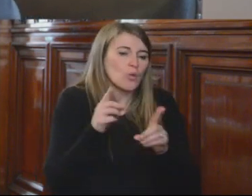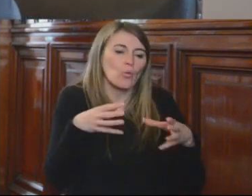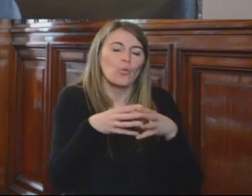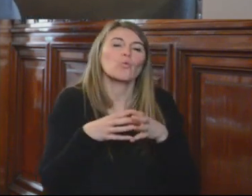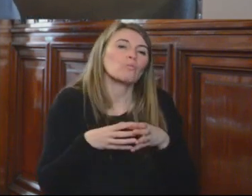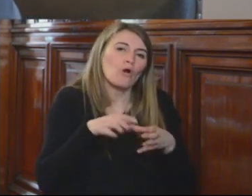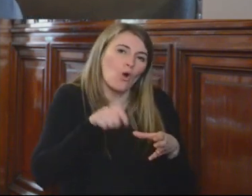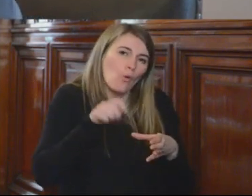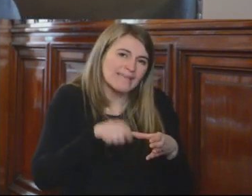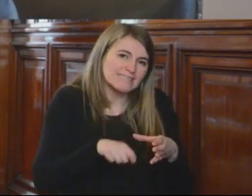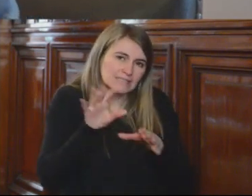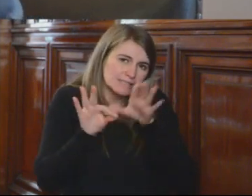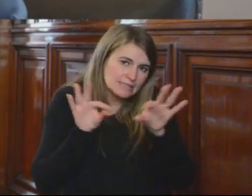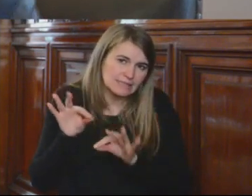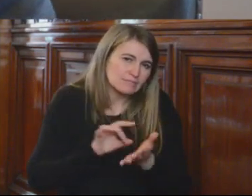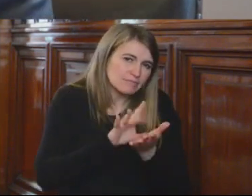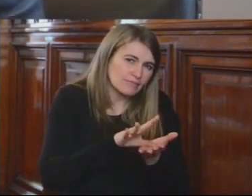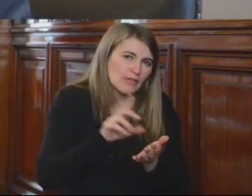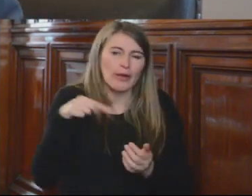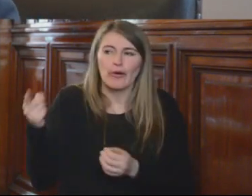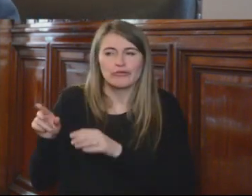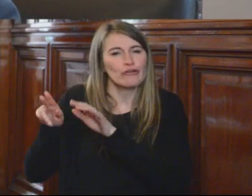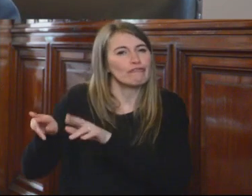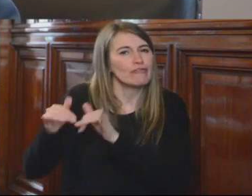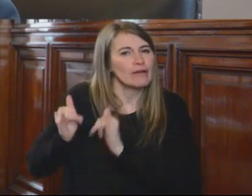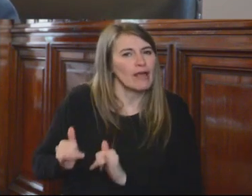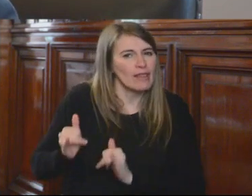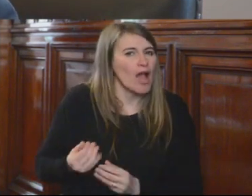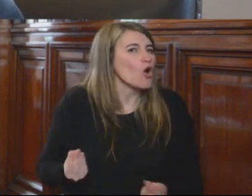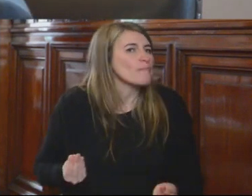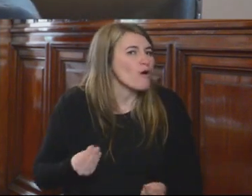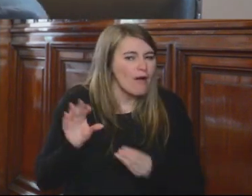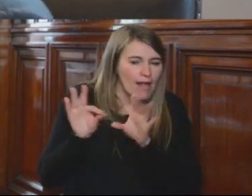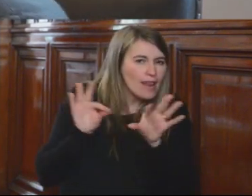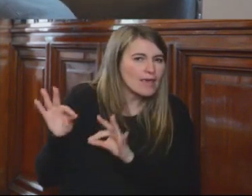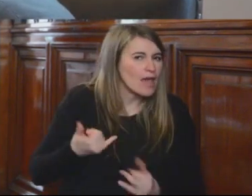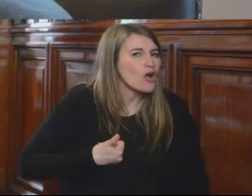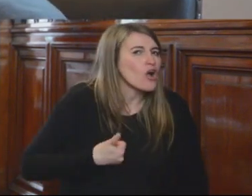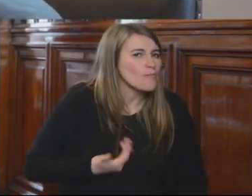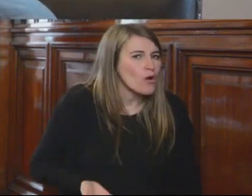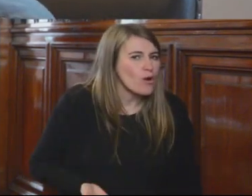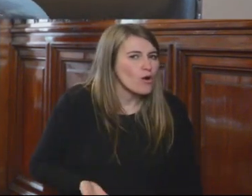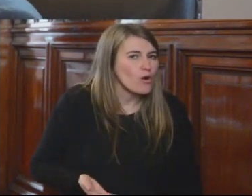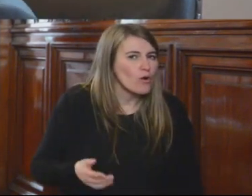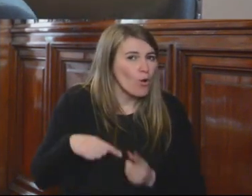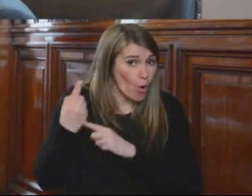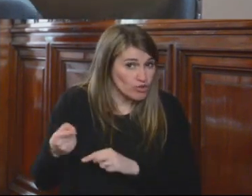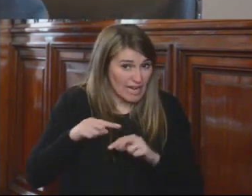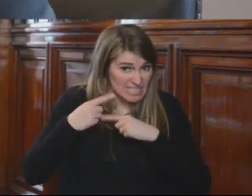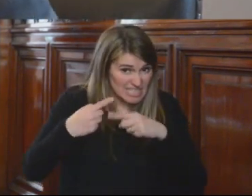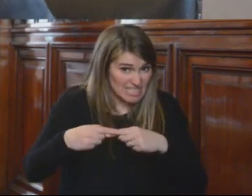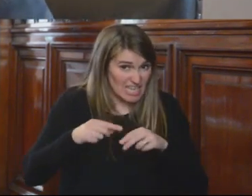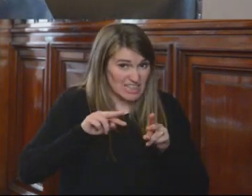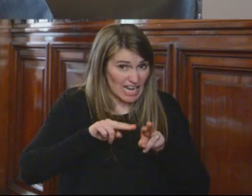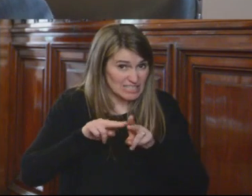juezas, fueran esas y no otras, ¿verdad?, si es que otras están en transitoriedad. Es